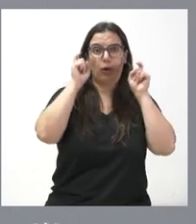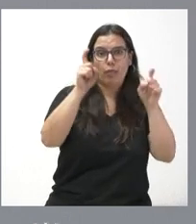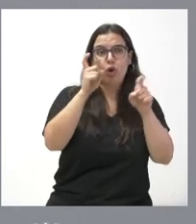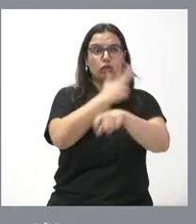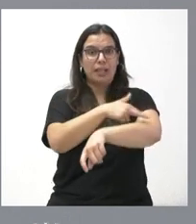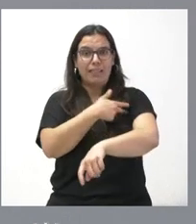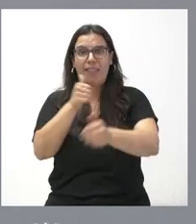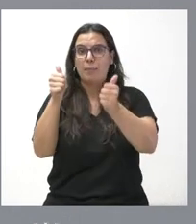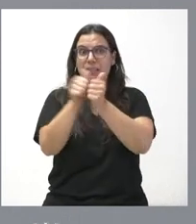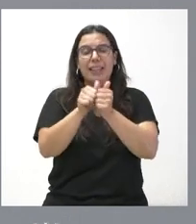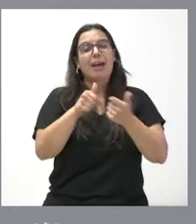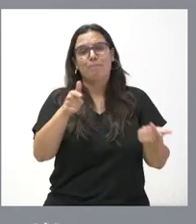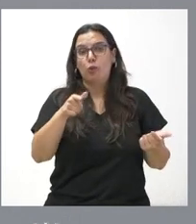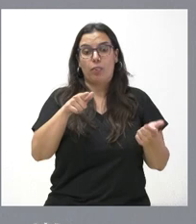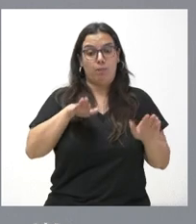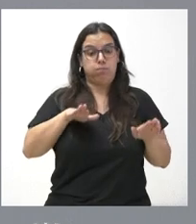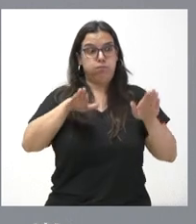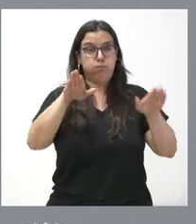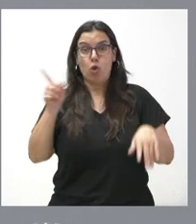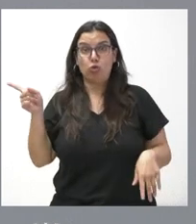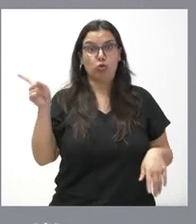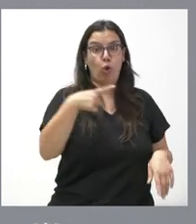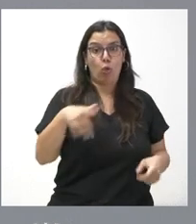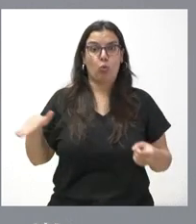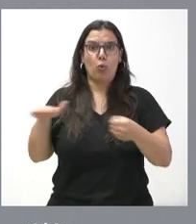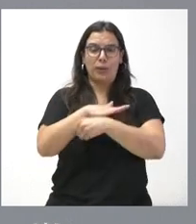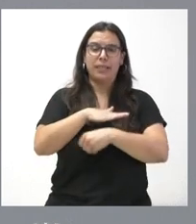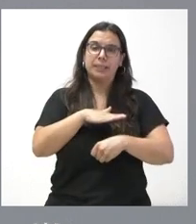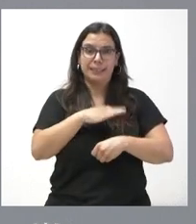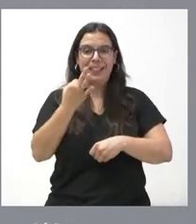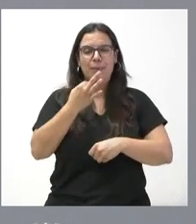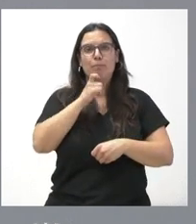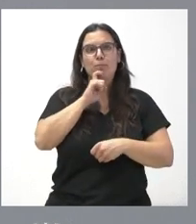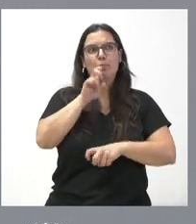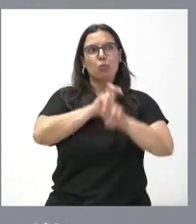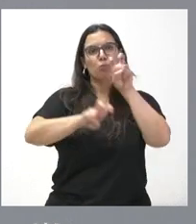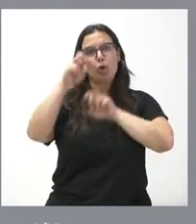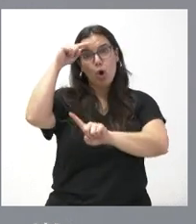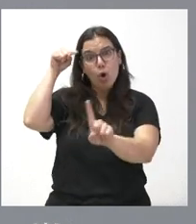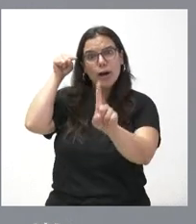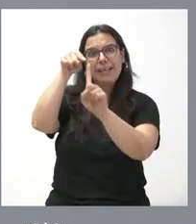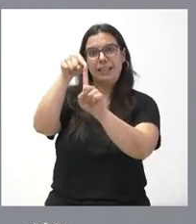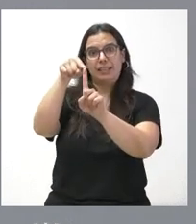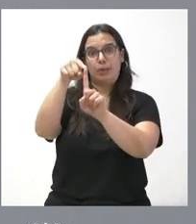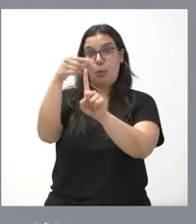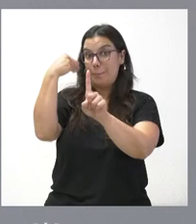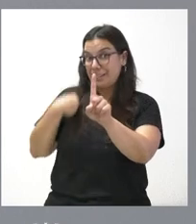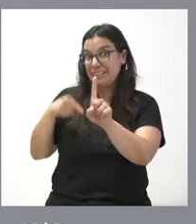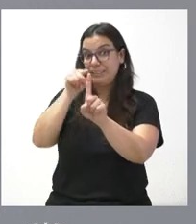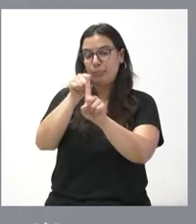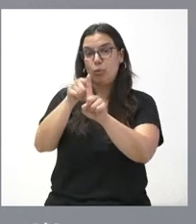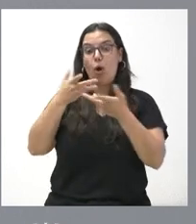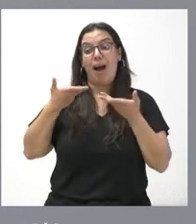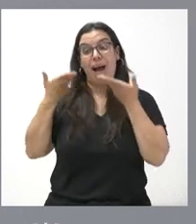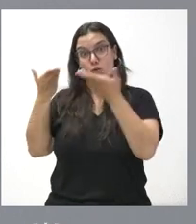lo que hemos tenido nunca. Y, por tanto, es cuestión de buscar el objetivo que tenemos, de que ayudemos